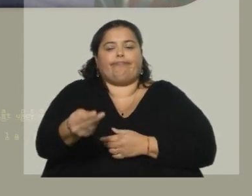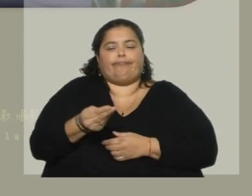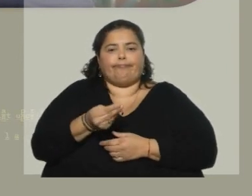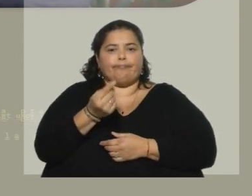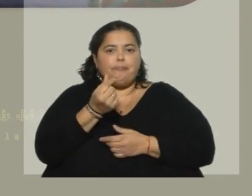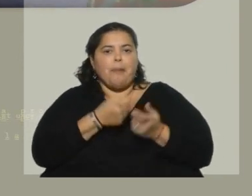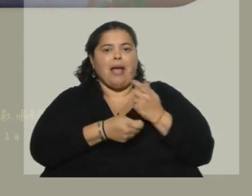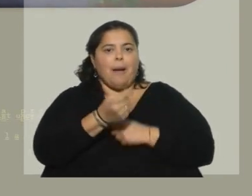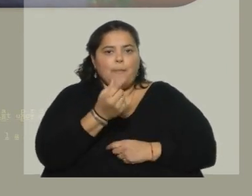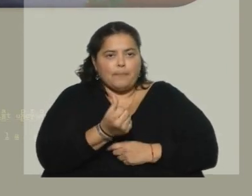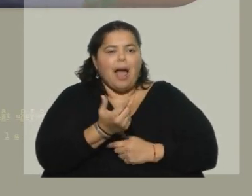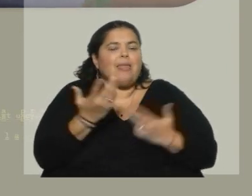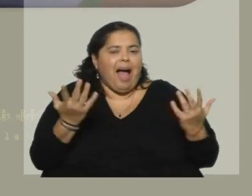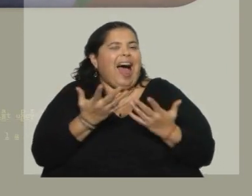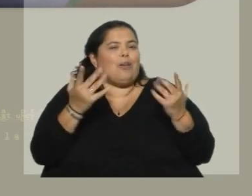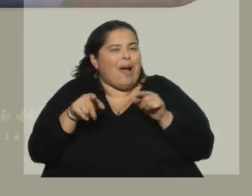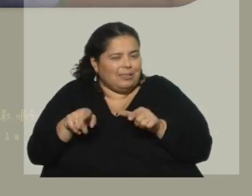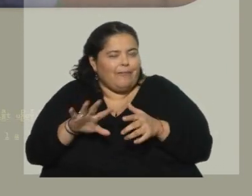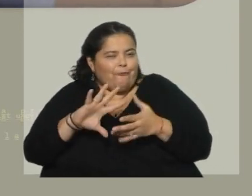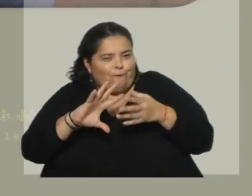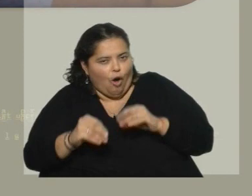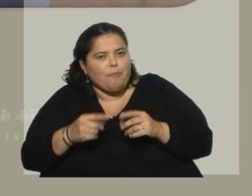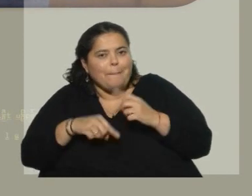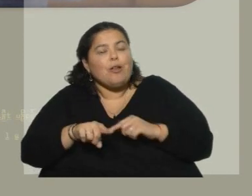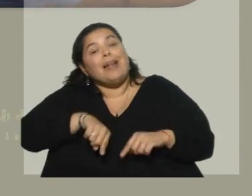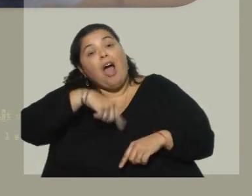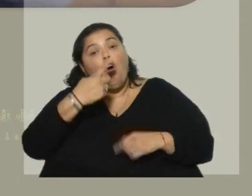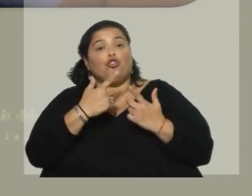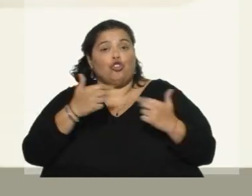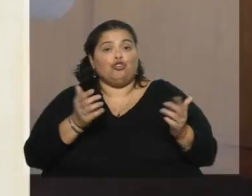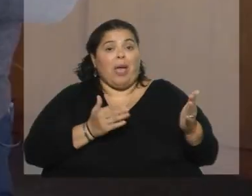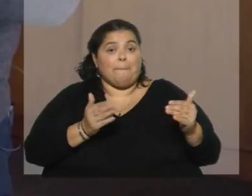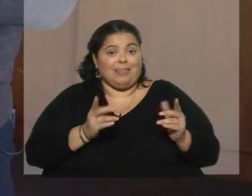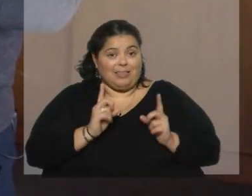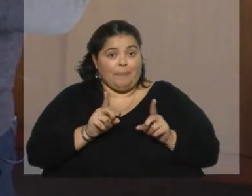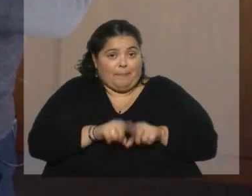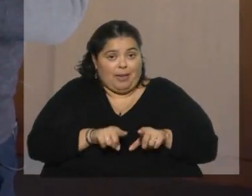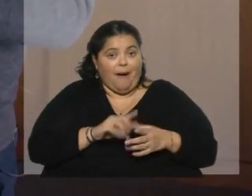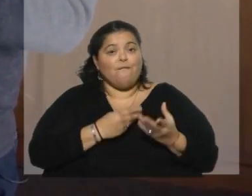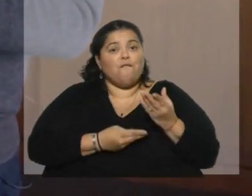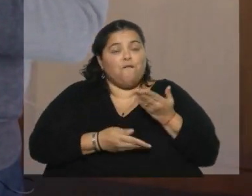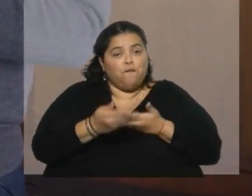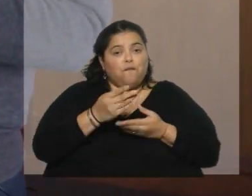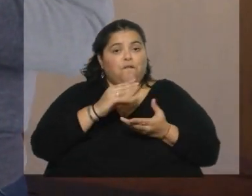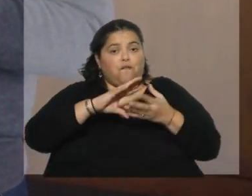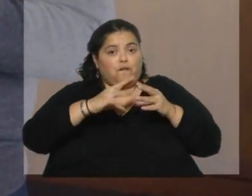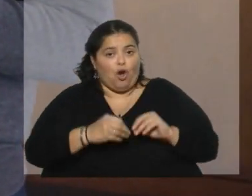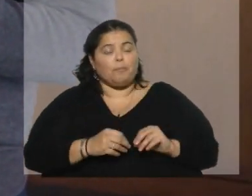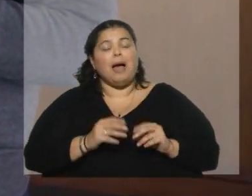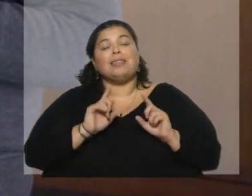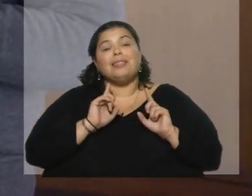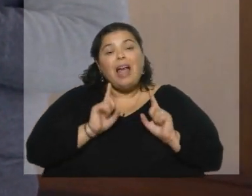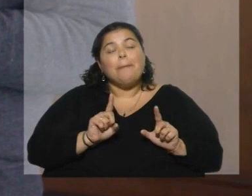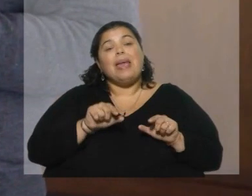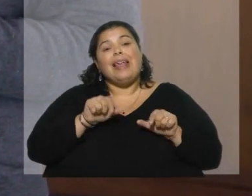o algo así va a funcionar para el resto de los envases que están incorporados en esta metodología. Los que están incorporados en esa forma de